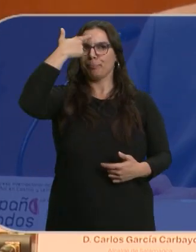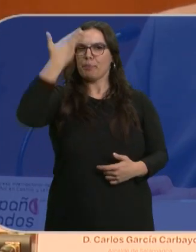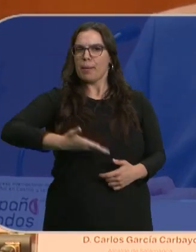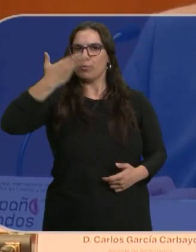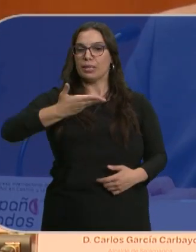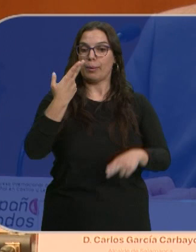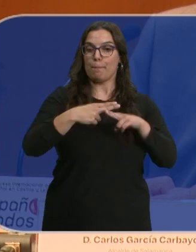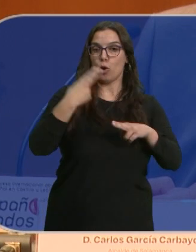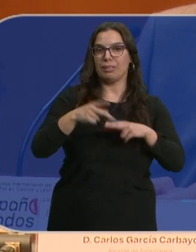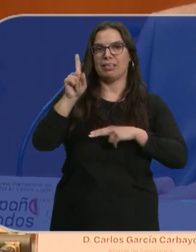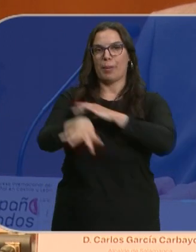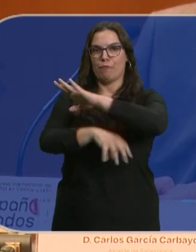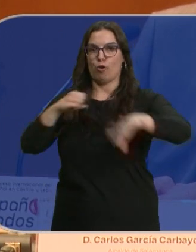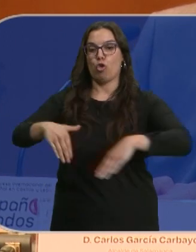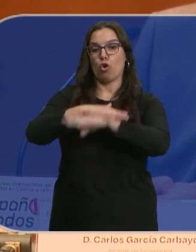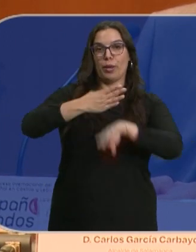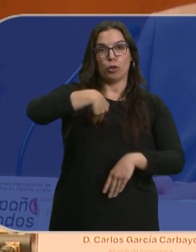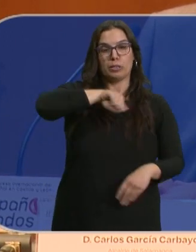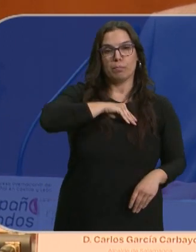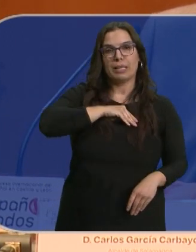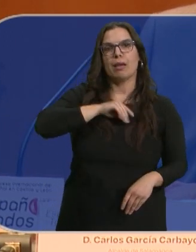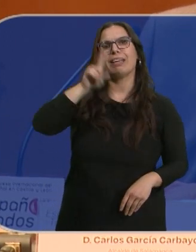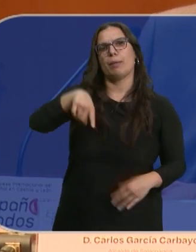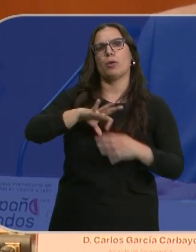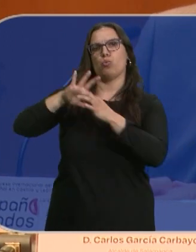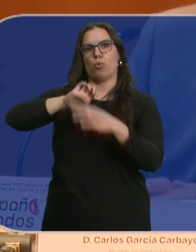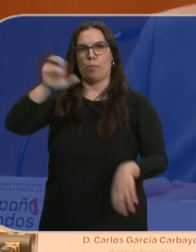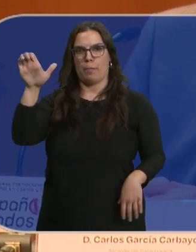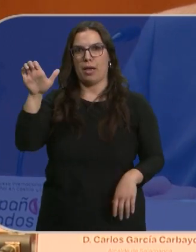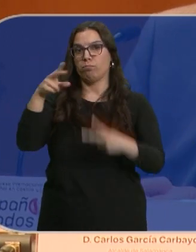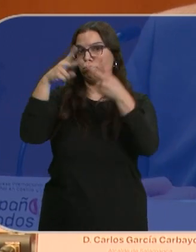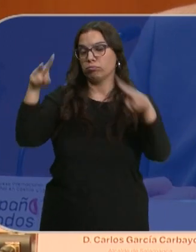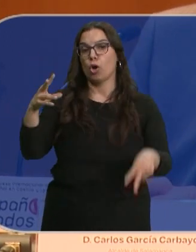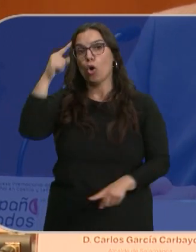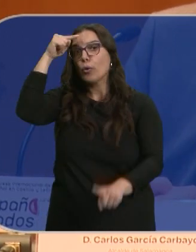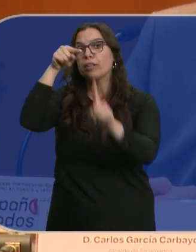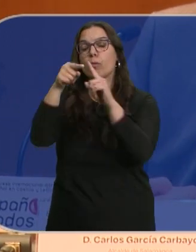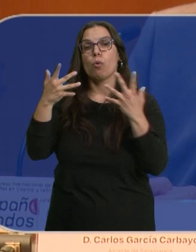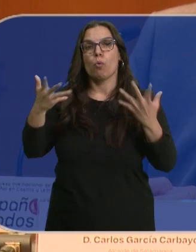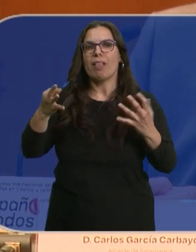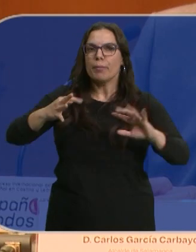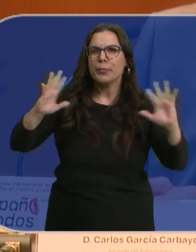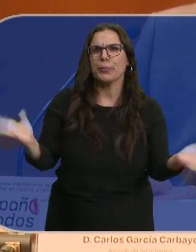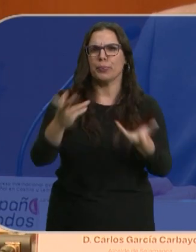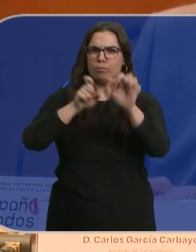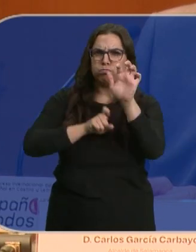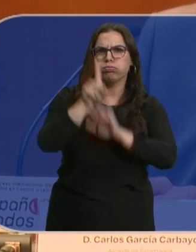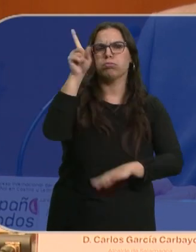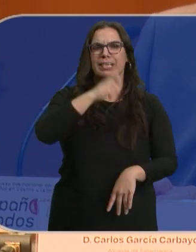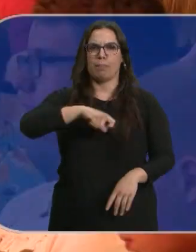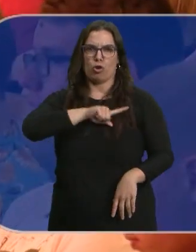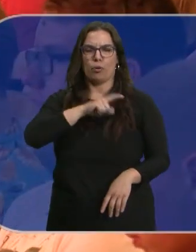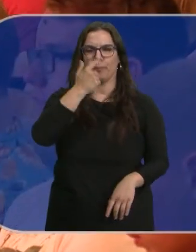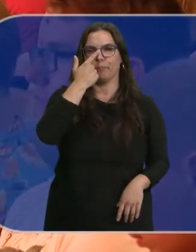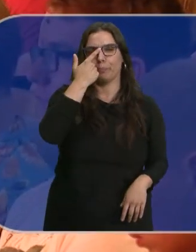políticas como en los fondos del gobierno de España y de la Unión Europea, cuyo objetivo sea potenciar el